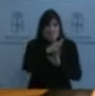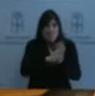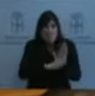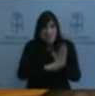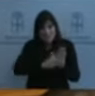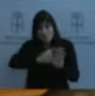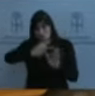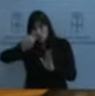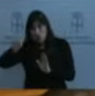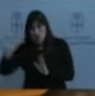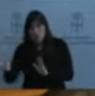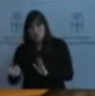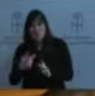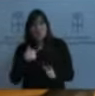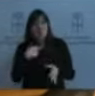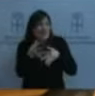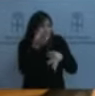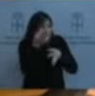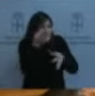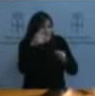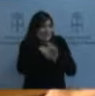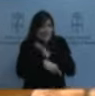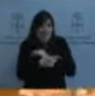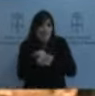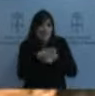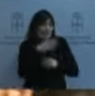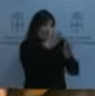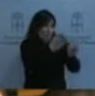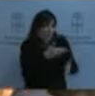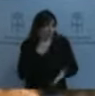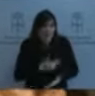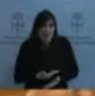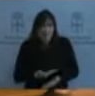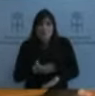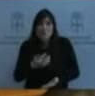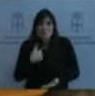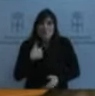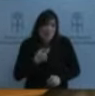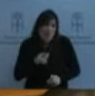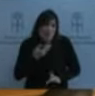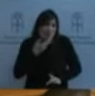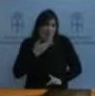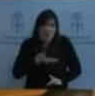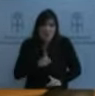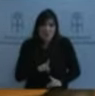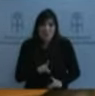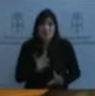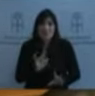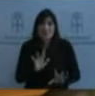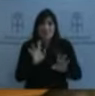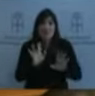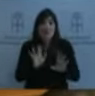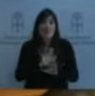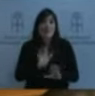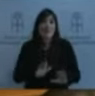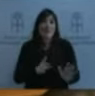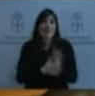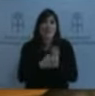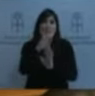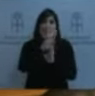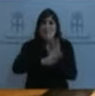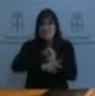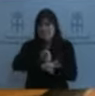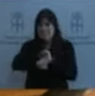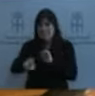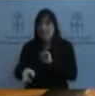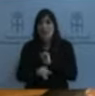que usted se aburre, y yo ciertamente un poco también, pero en todo caso hay muchas medidas, hay muchos dineros, ¿se necesita más? Sí, usted antes